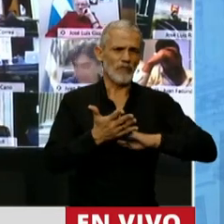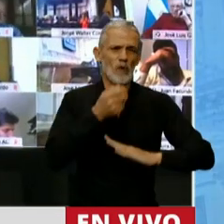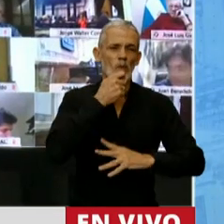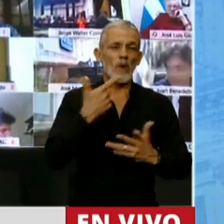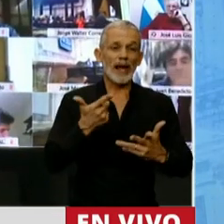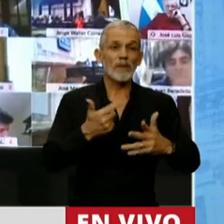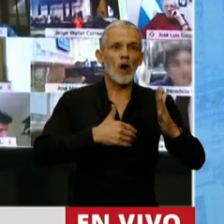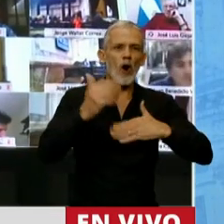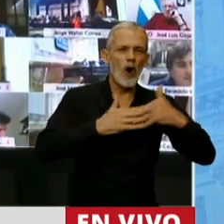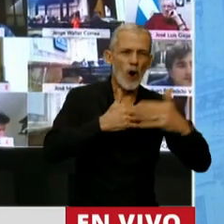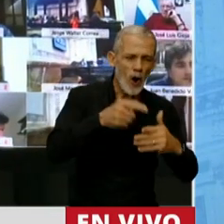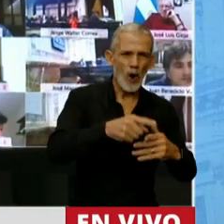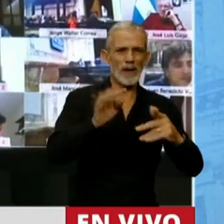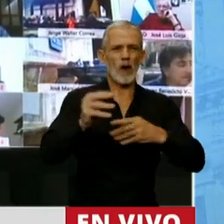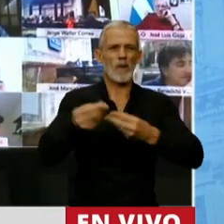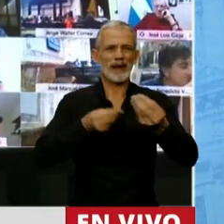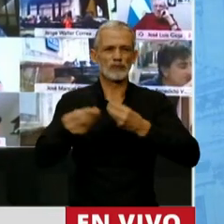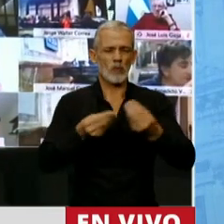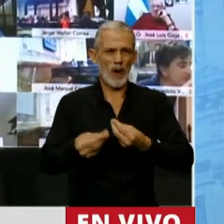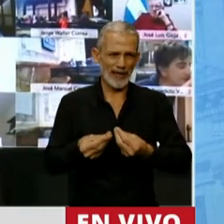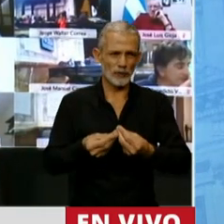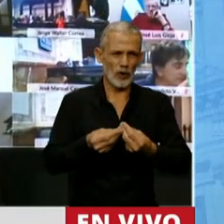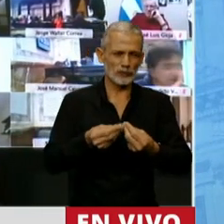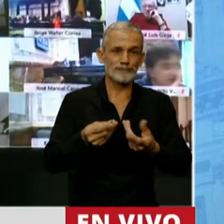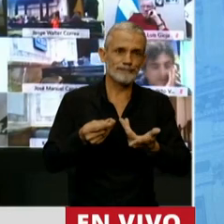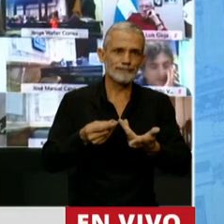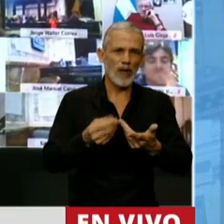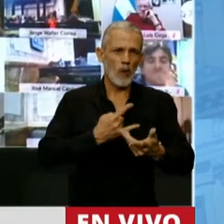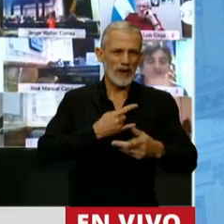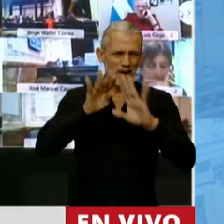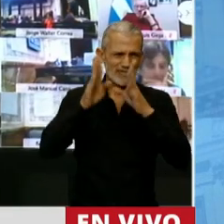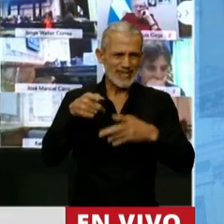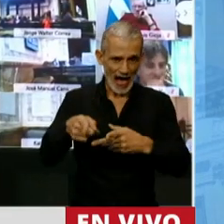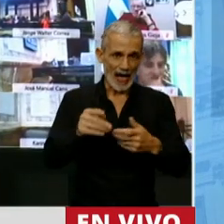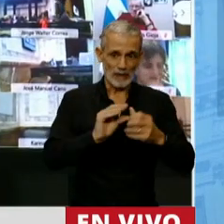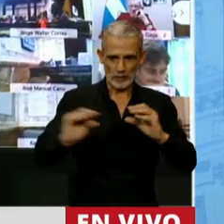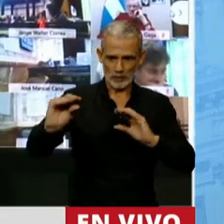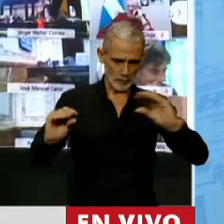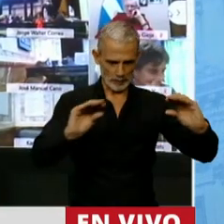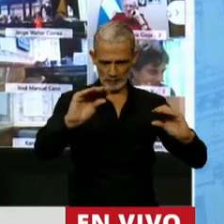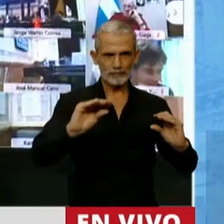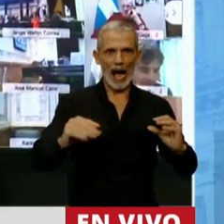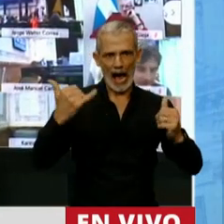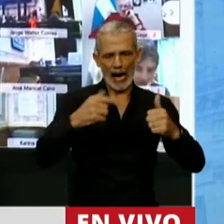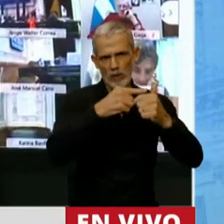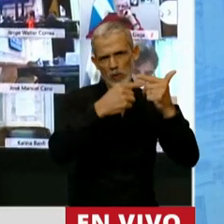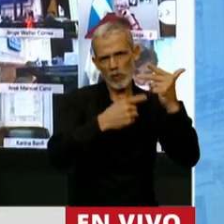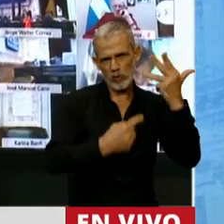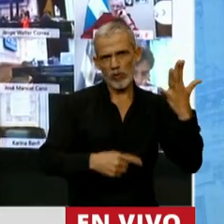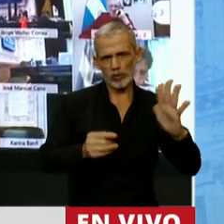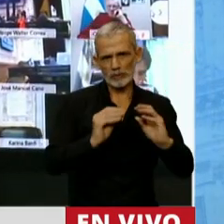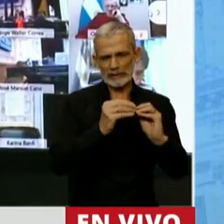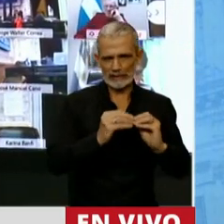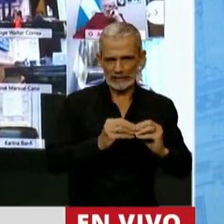obras que tienen que ver con los presupuestos universitarios es decir hay una enorme cantidad de